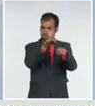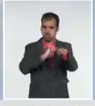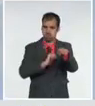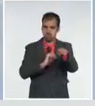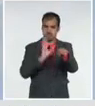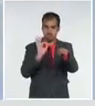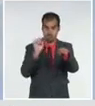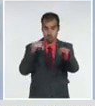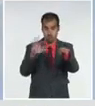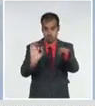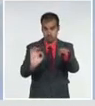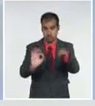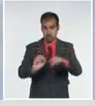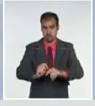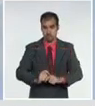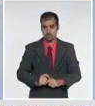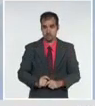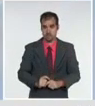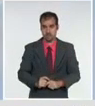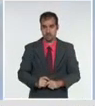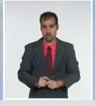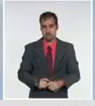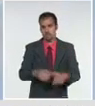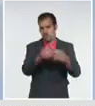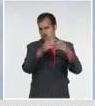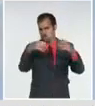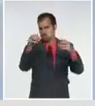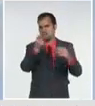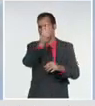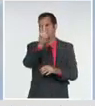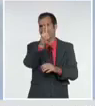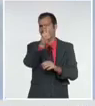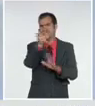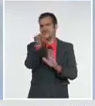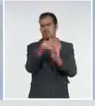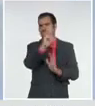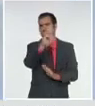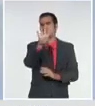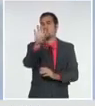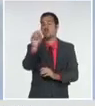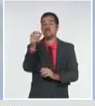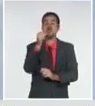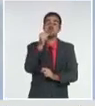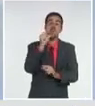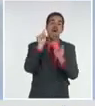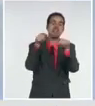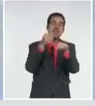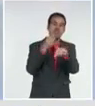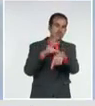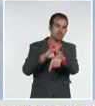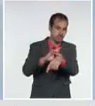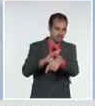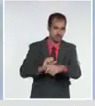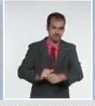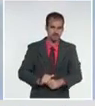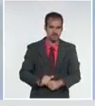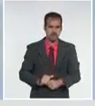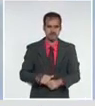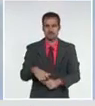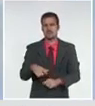de hoy 3.640 sospechosos, en vigilancia 16